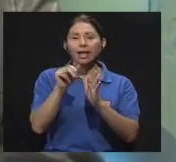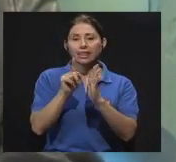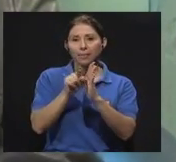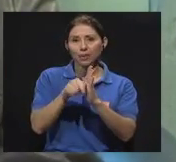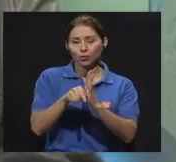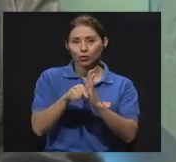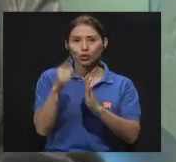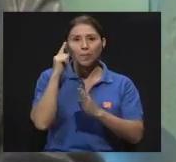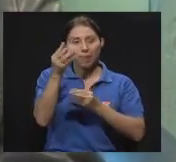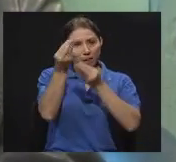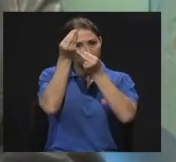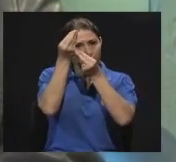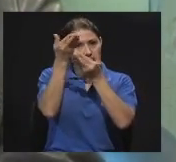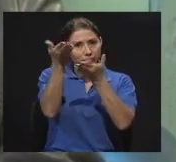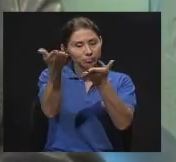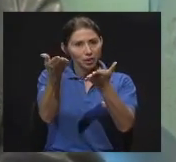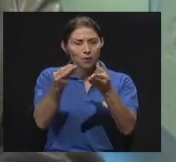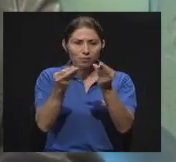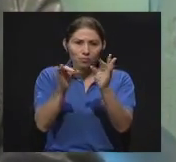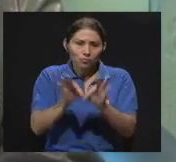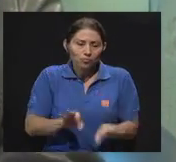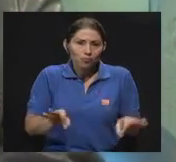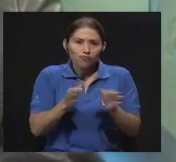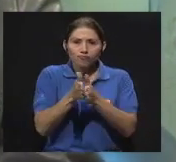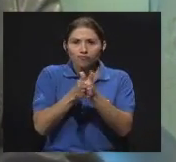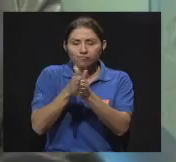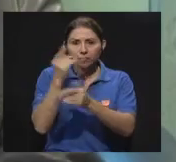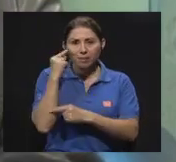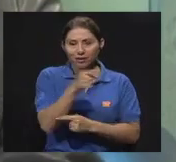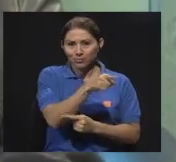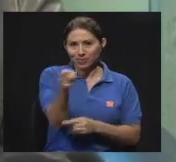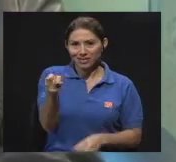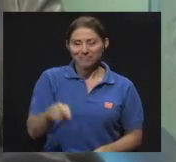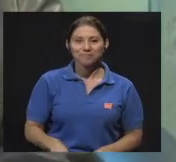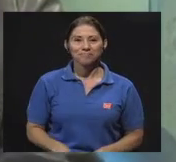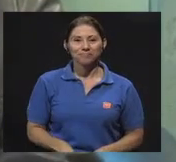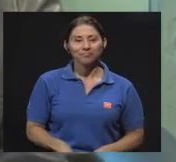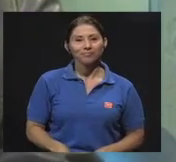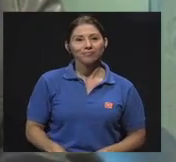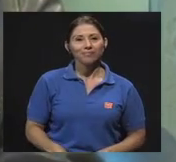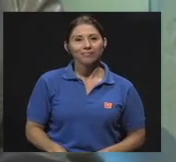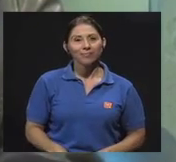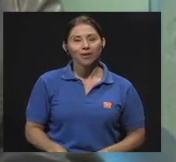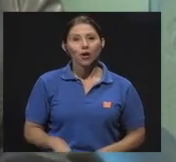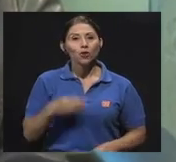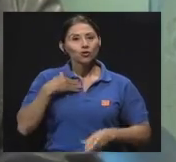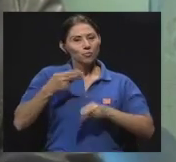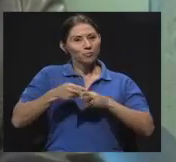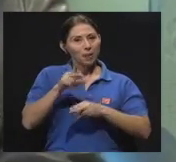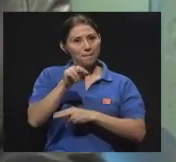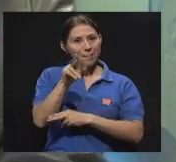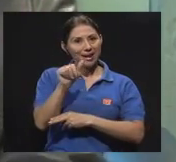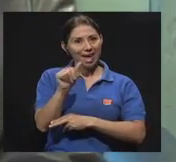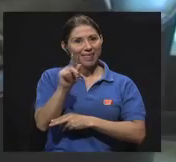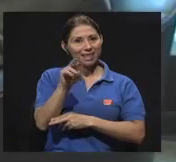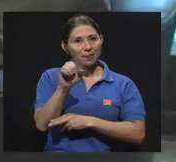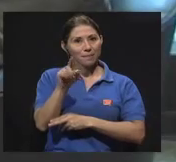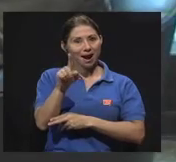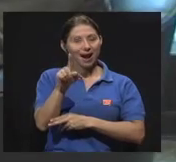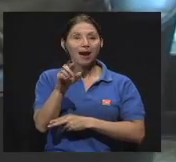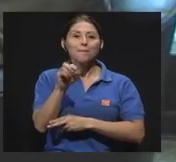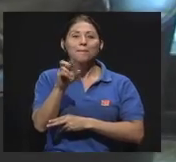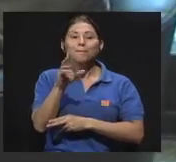estos 30 minutos para llevar la información que sin duda va a ser de mucha utilidad para usted, amigo televidente. Soy María del Maris Aguirre y me acompaño.